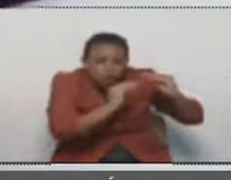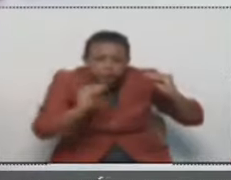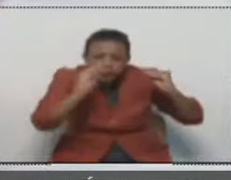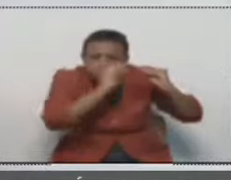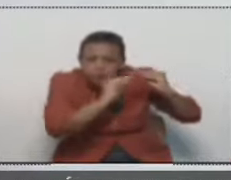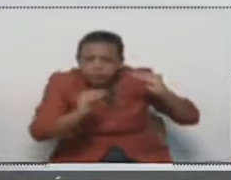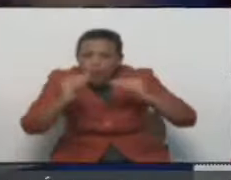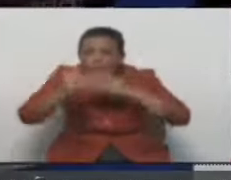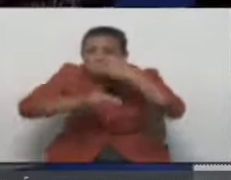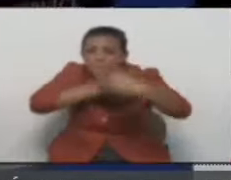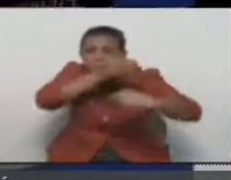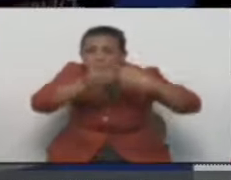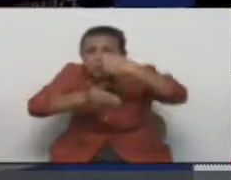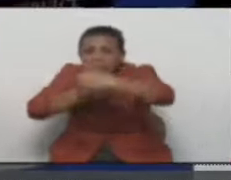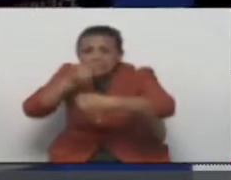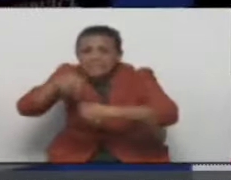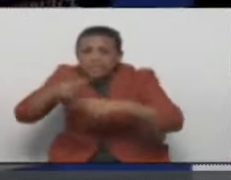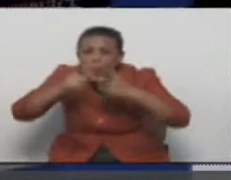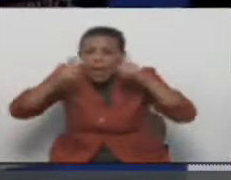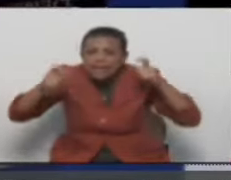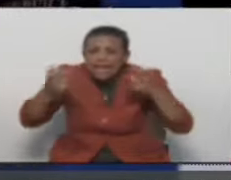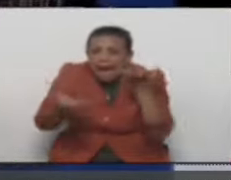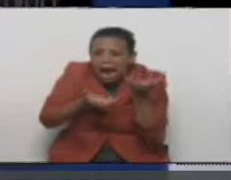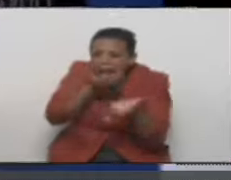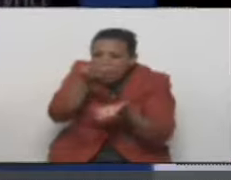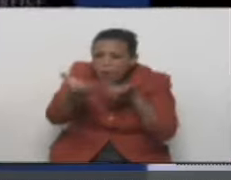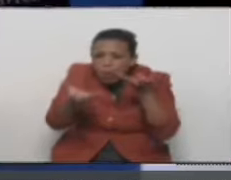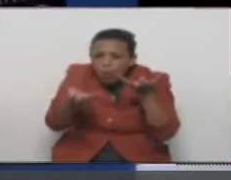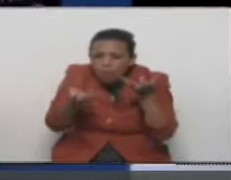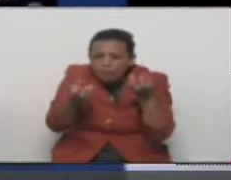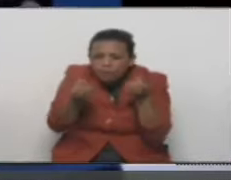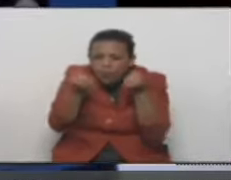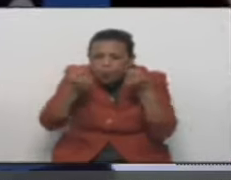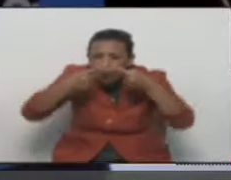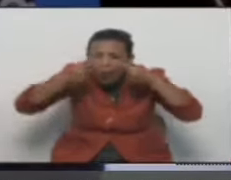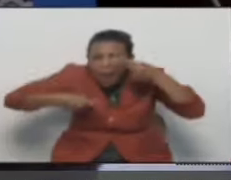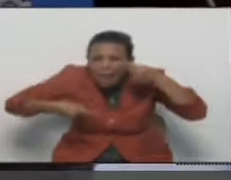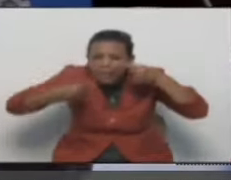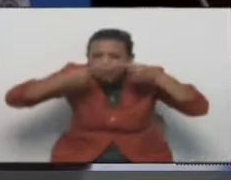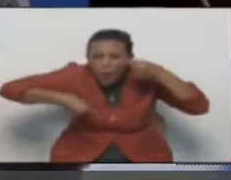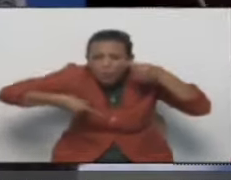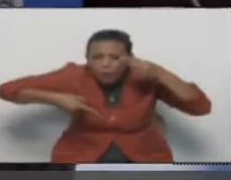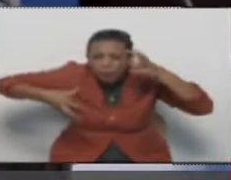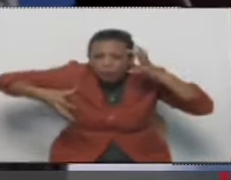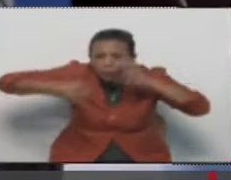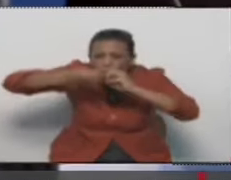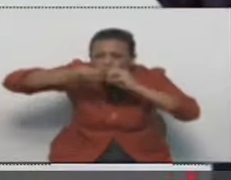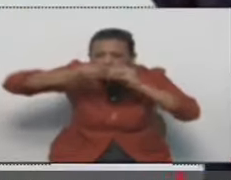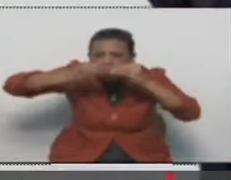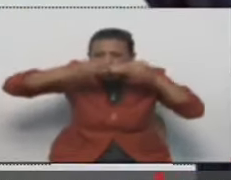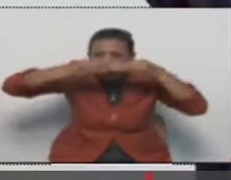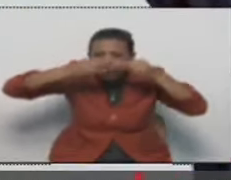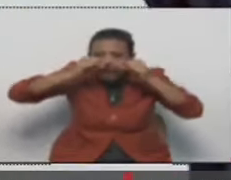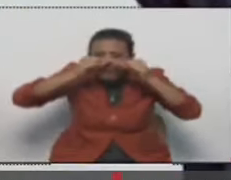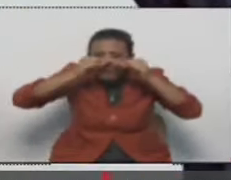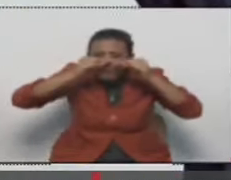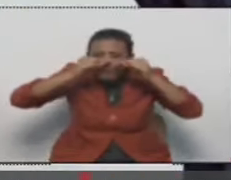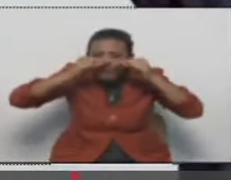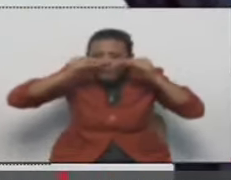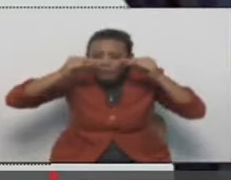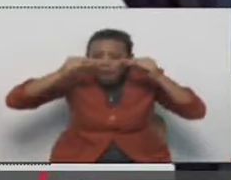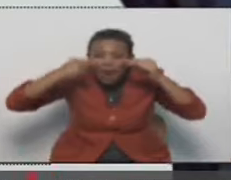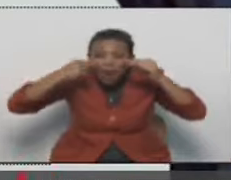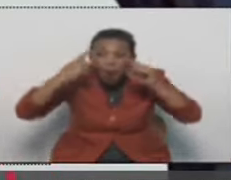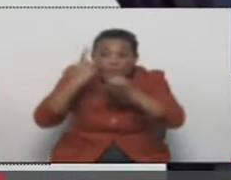hace un proceso donde genera calor y una chispa, que genera la fusión de la fibra óptica. La